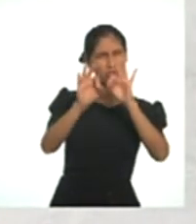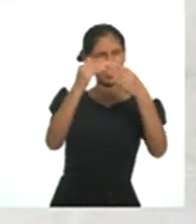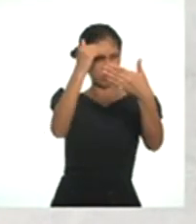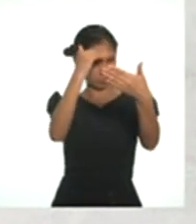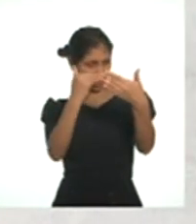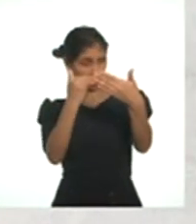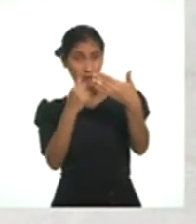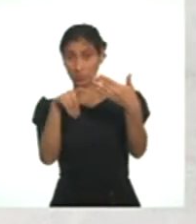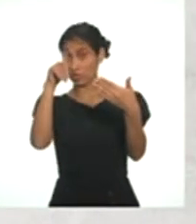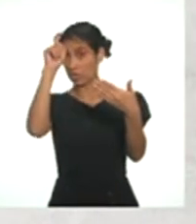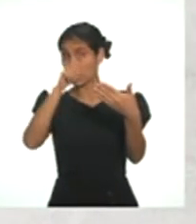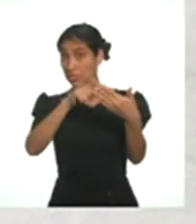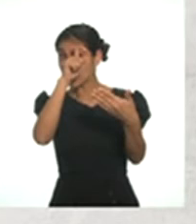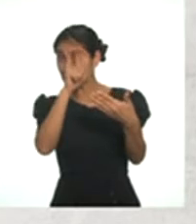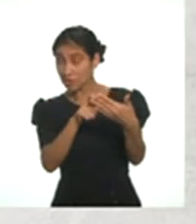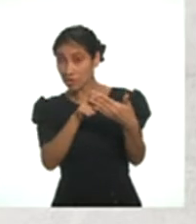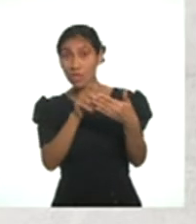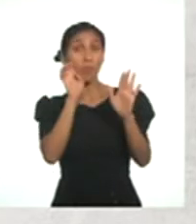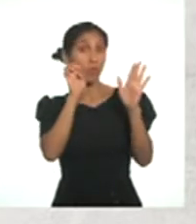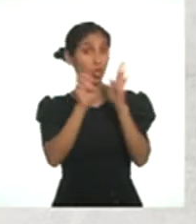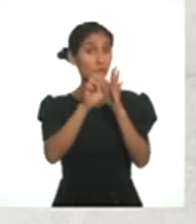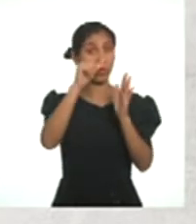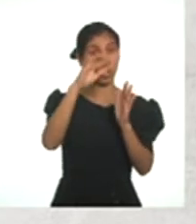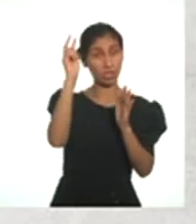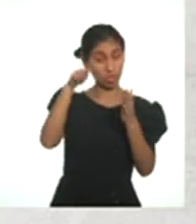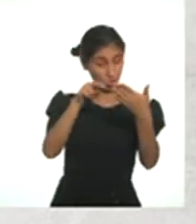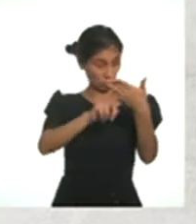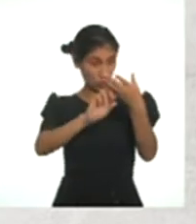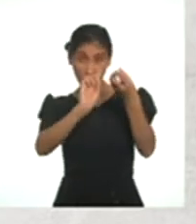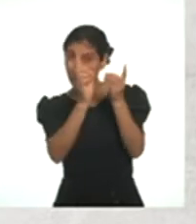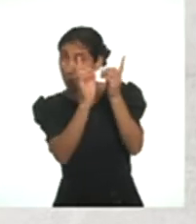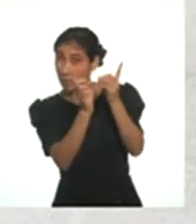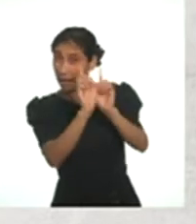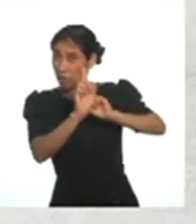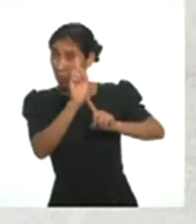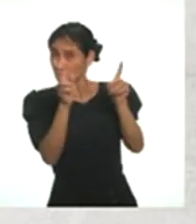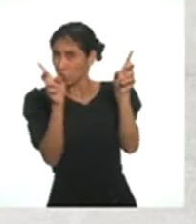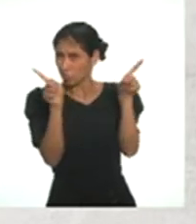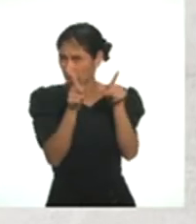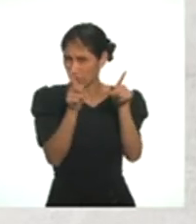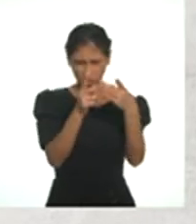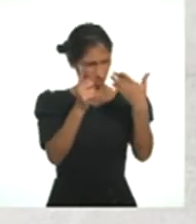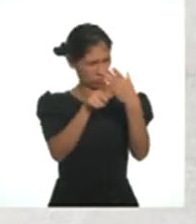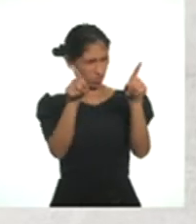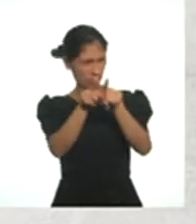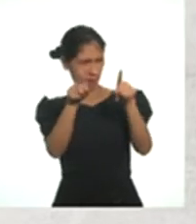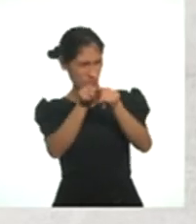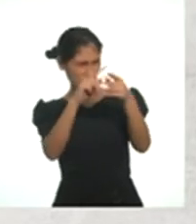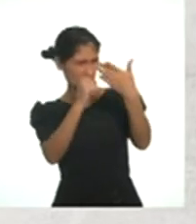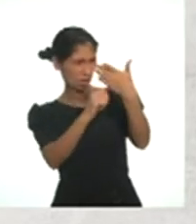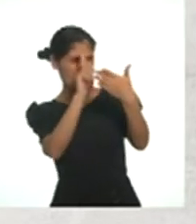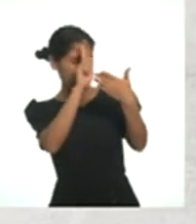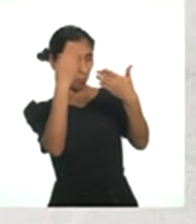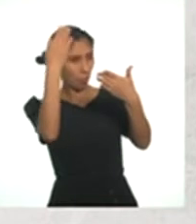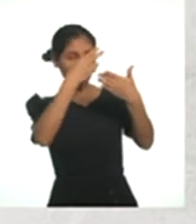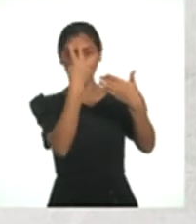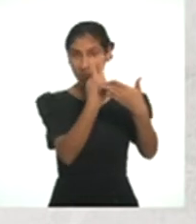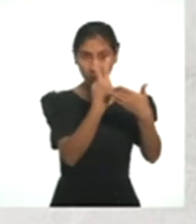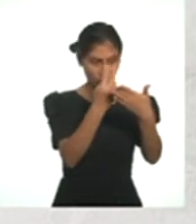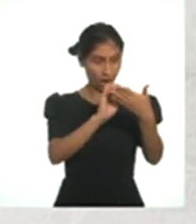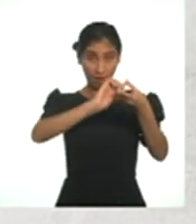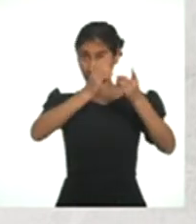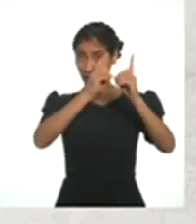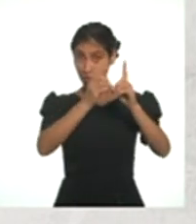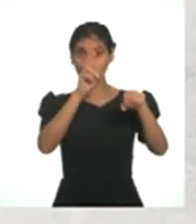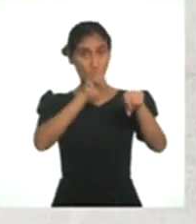considerar si es necesario hacer ajustes al guión, a fin de tener mejores posibilidades para aspectos que no se contemplaron y se presentan